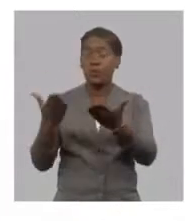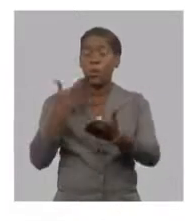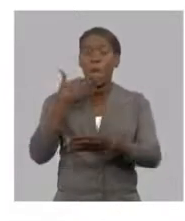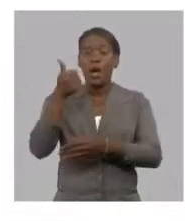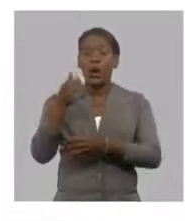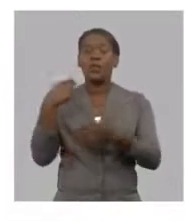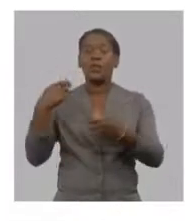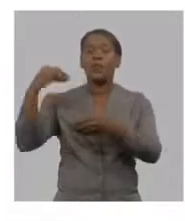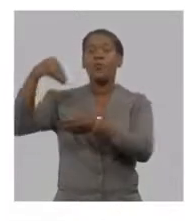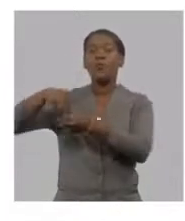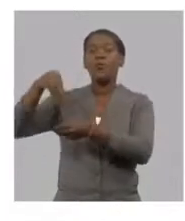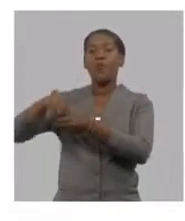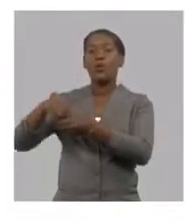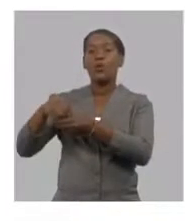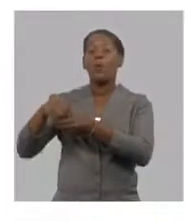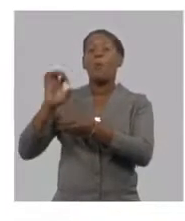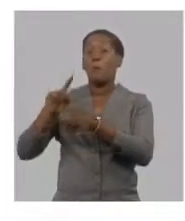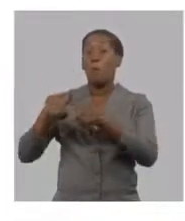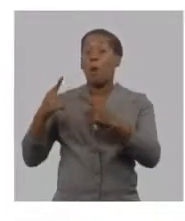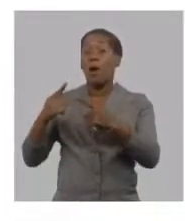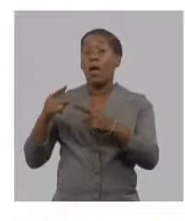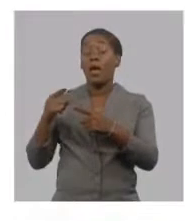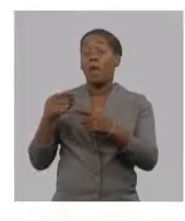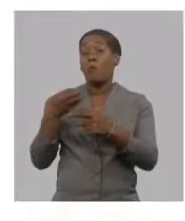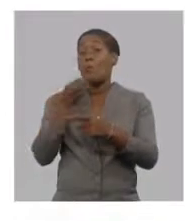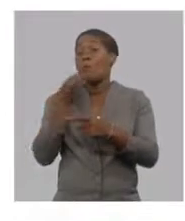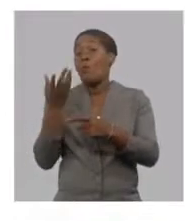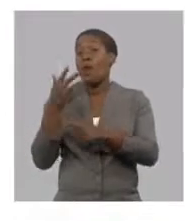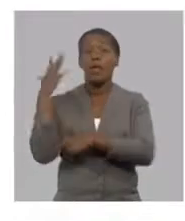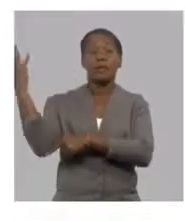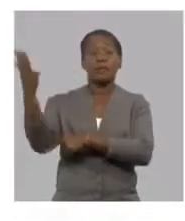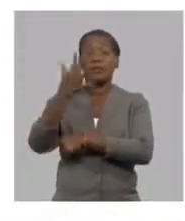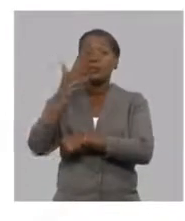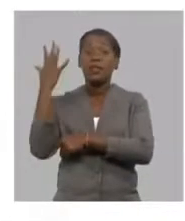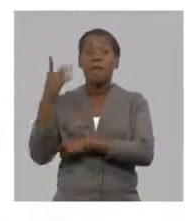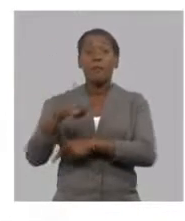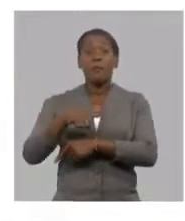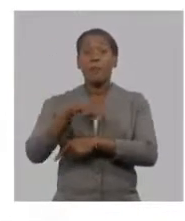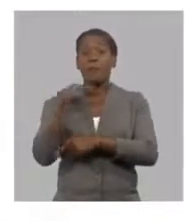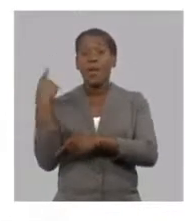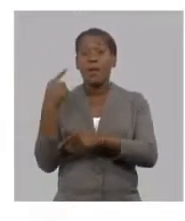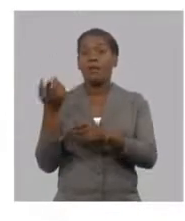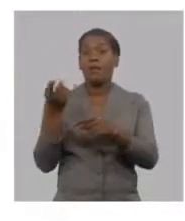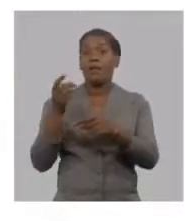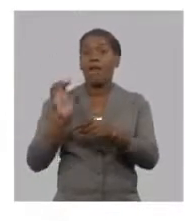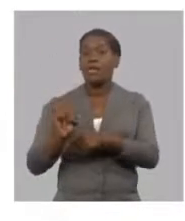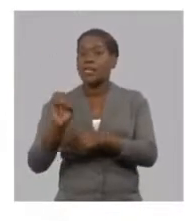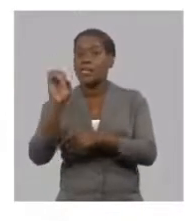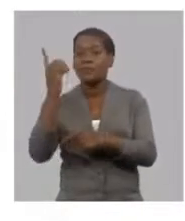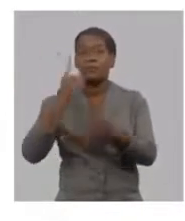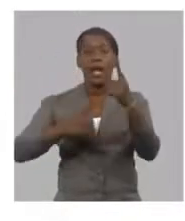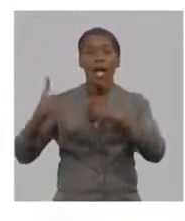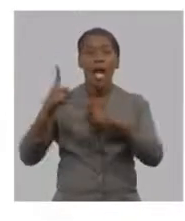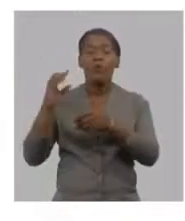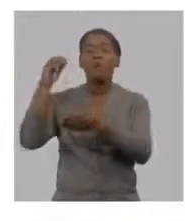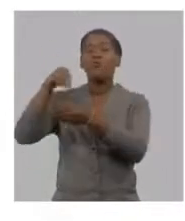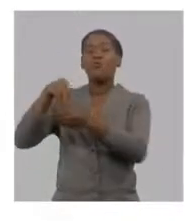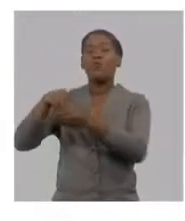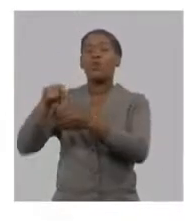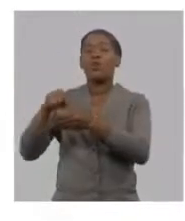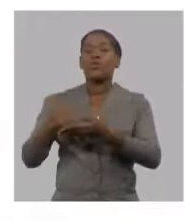y que esos rendimientos productivos igual en este escenario de crisis de falta de paquete tecnológico de